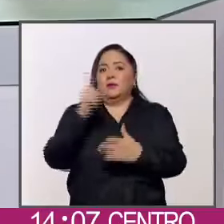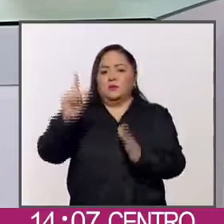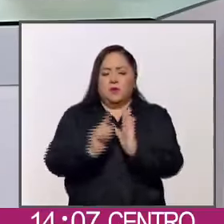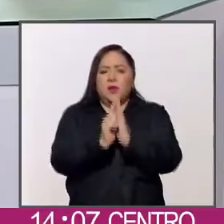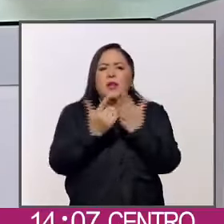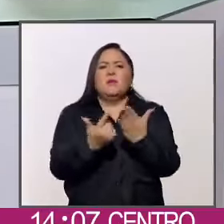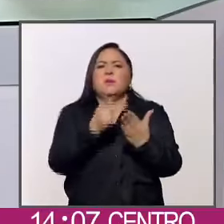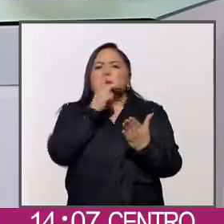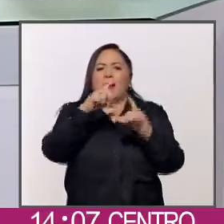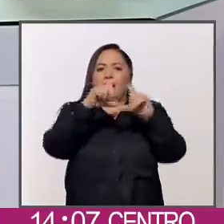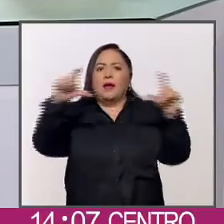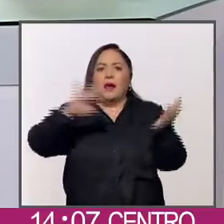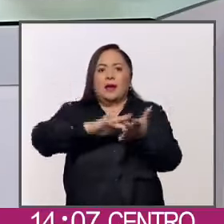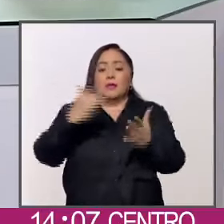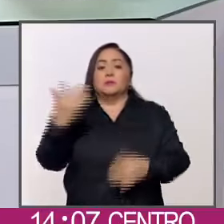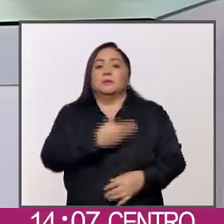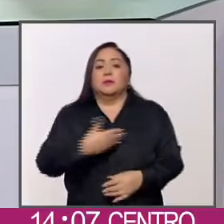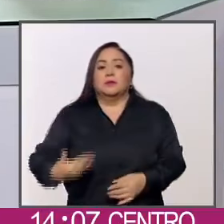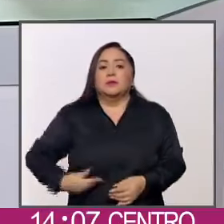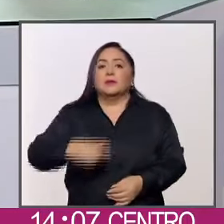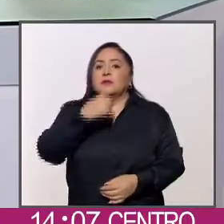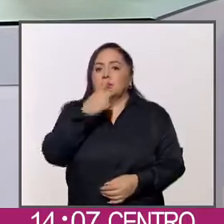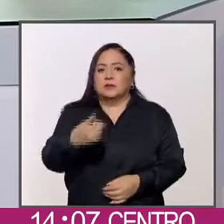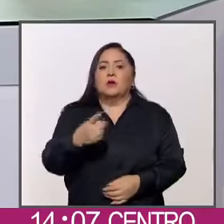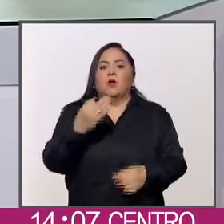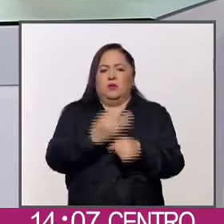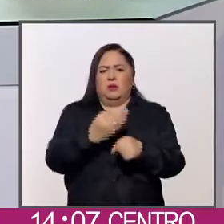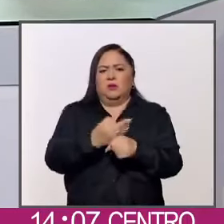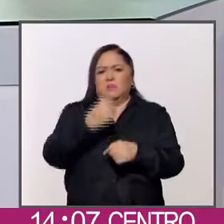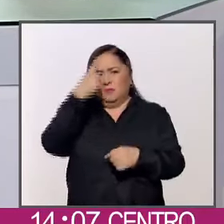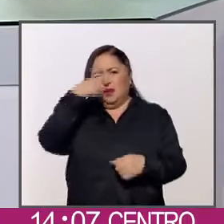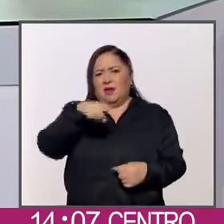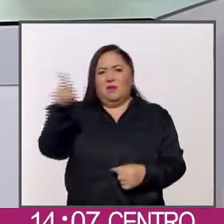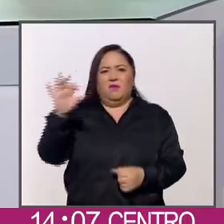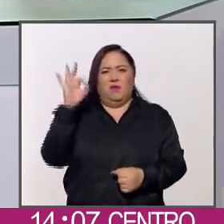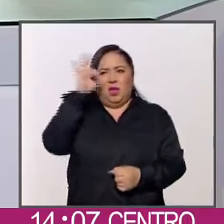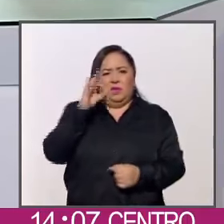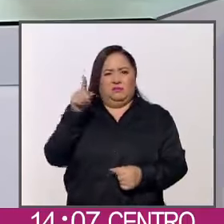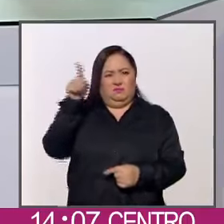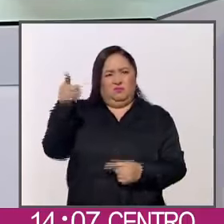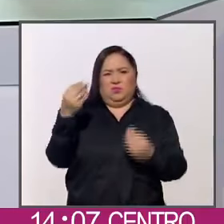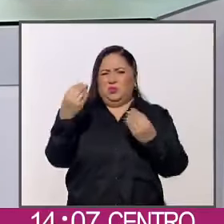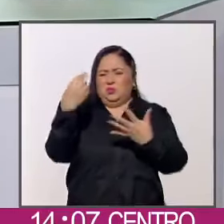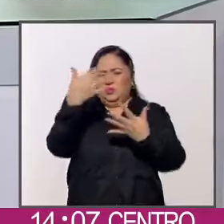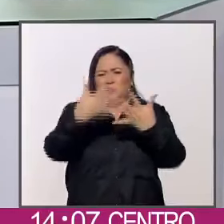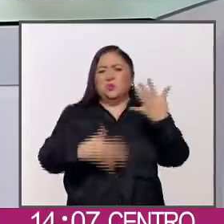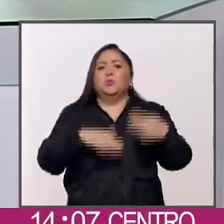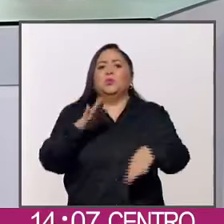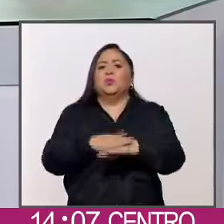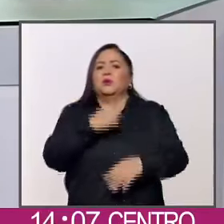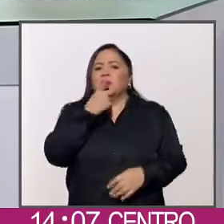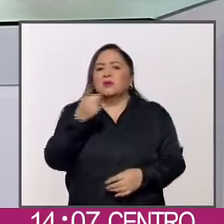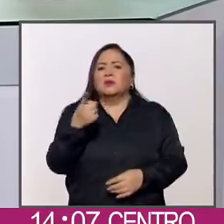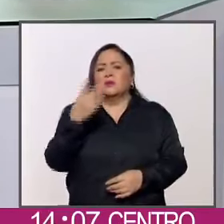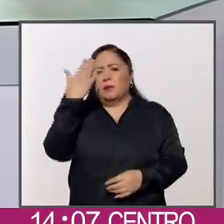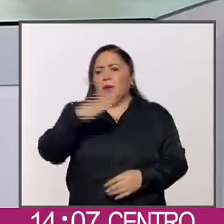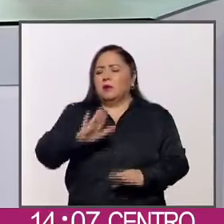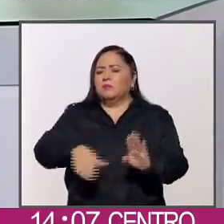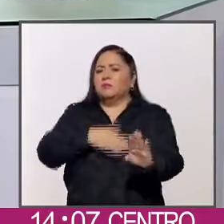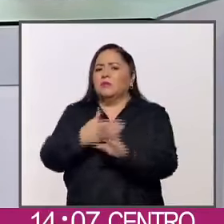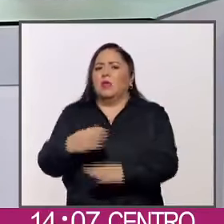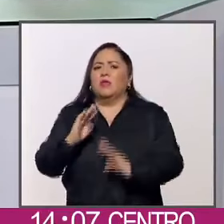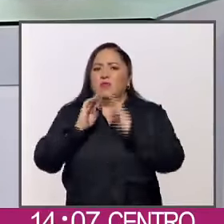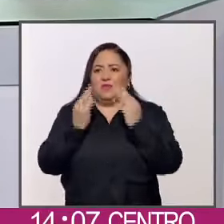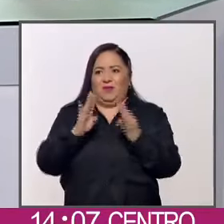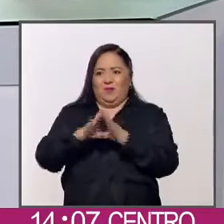En su libro Gracias, el presidente López Obrador destina un amplio espacio a la gestión de Felipe Calderón Hinojosa, quien declaró la fallida guerra contra el